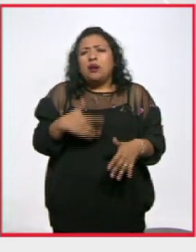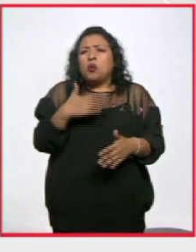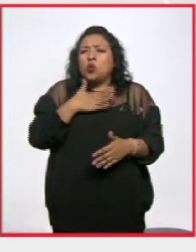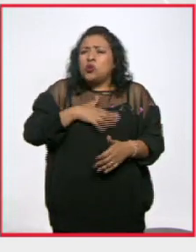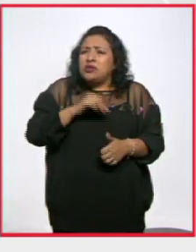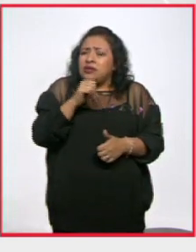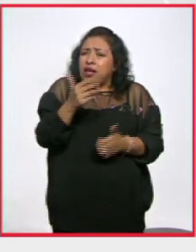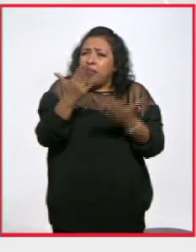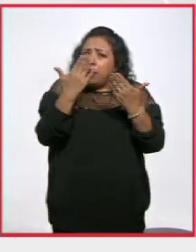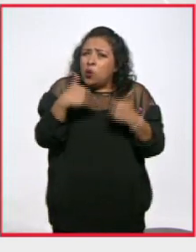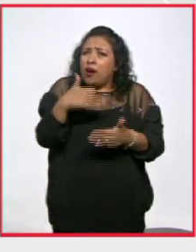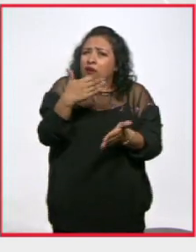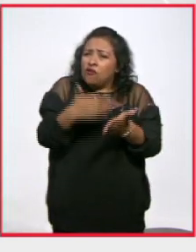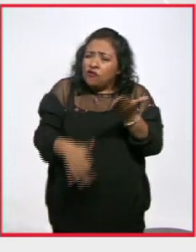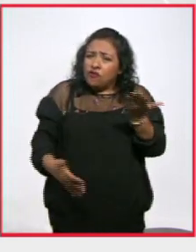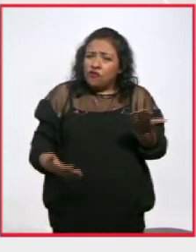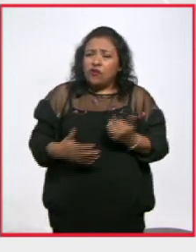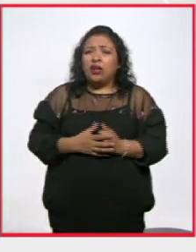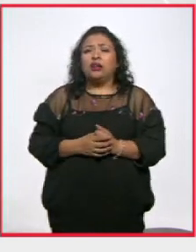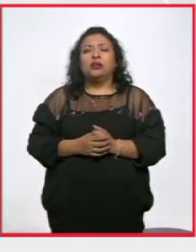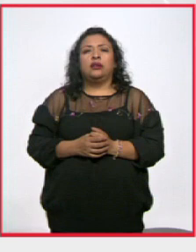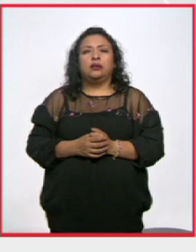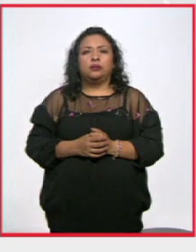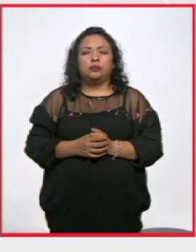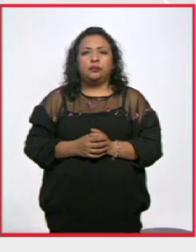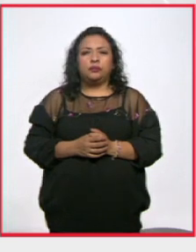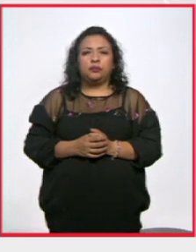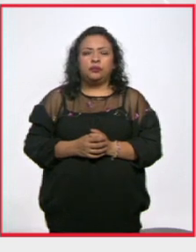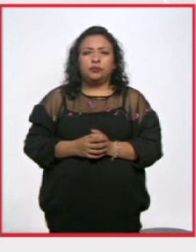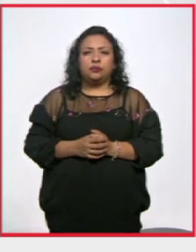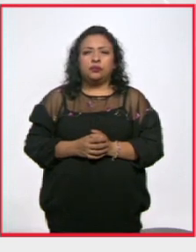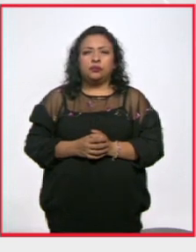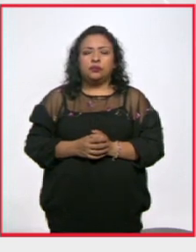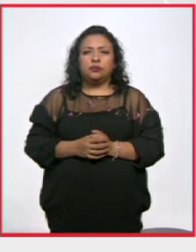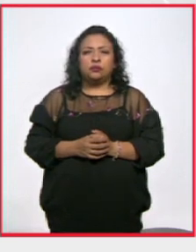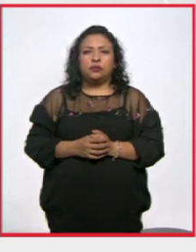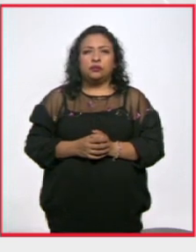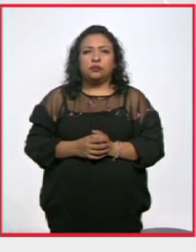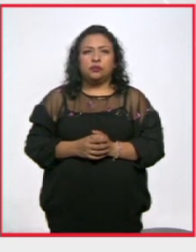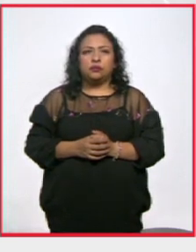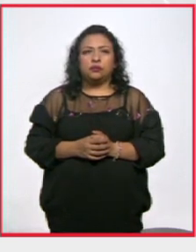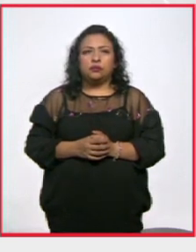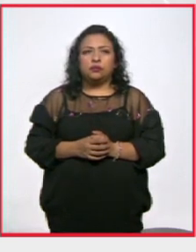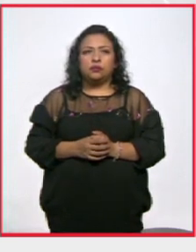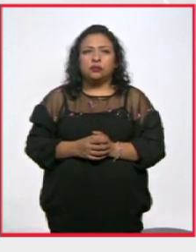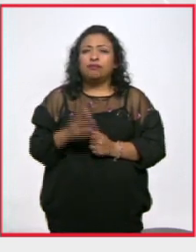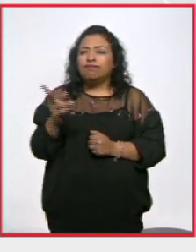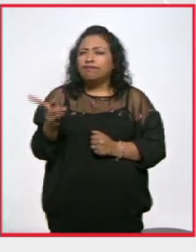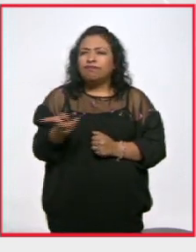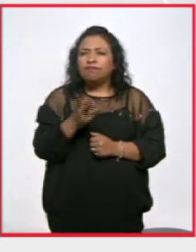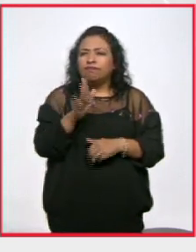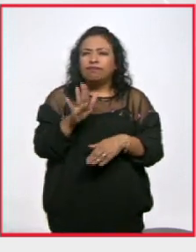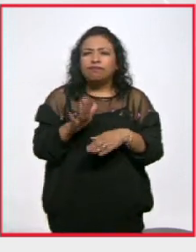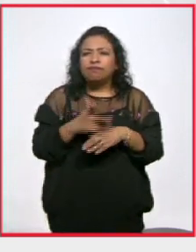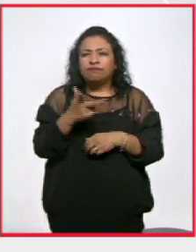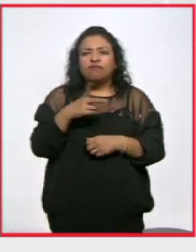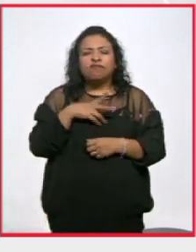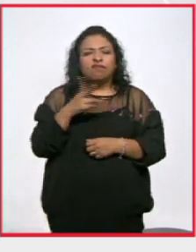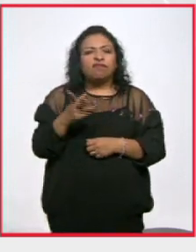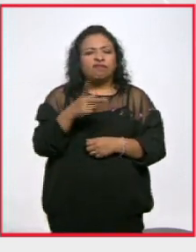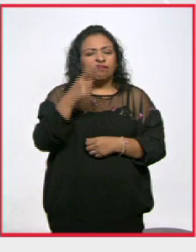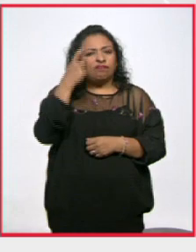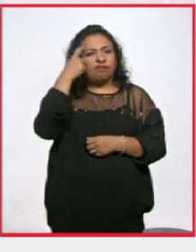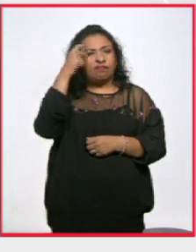de justicia. asesinaron, sí los desaparecían. Eso lo sabemos. La pregunta por qué es una pregunta simultáneamente urgente y